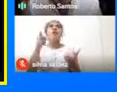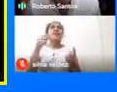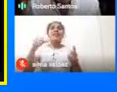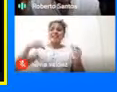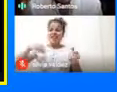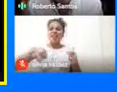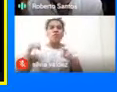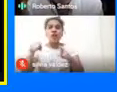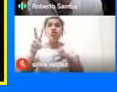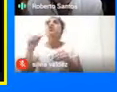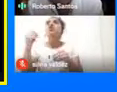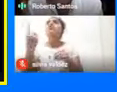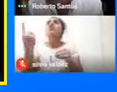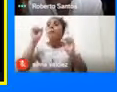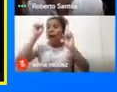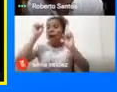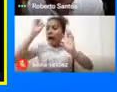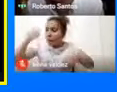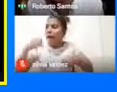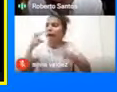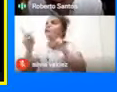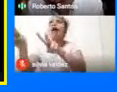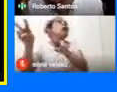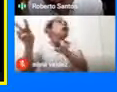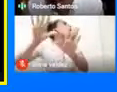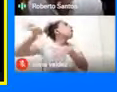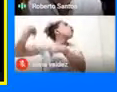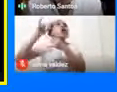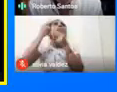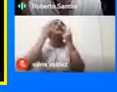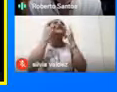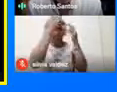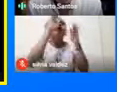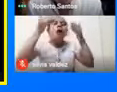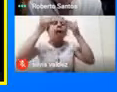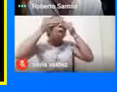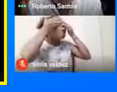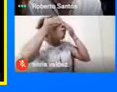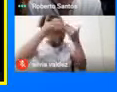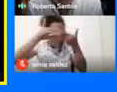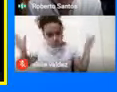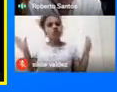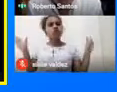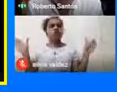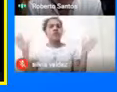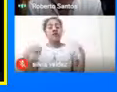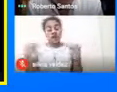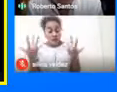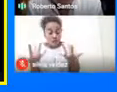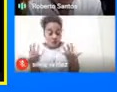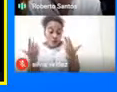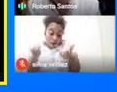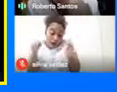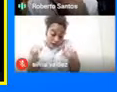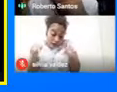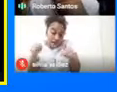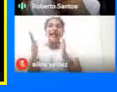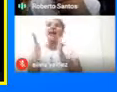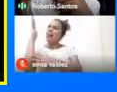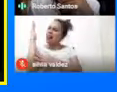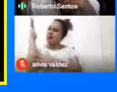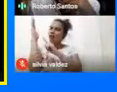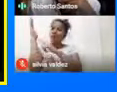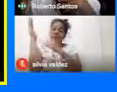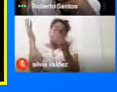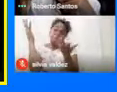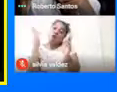ahí No hemos sido Capaces de ver Entonces En ese sentido Yo espero que Esta charla Bueno